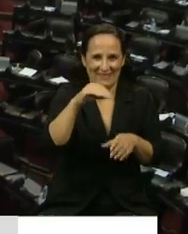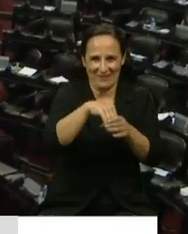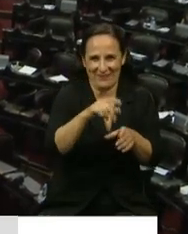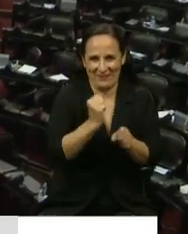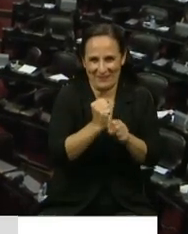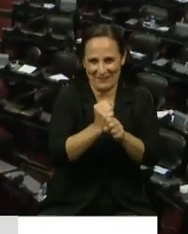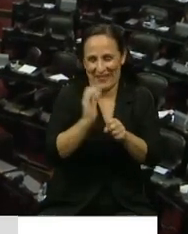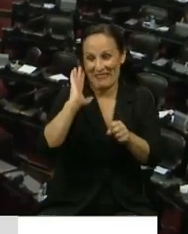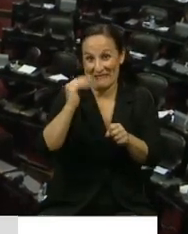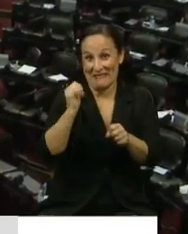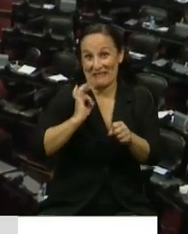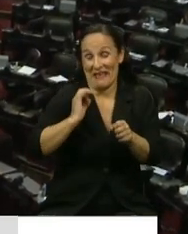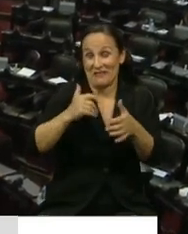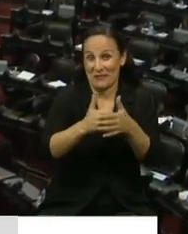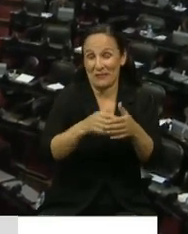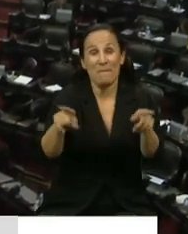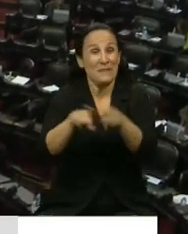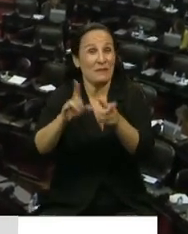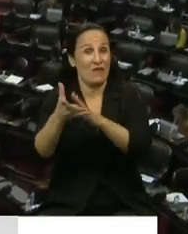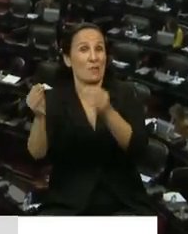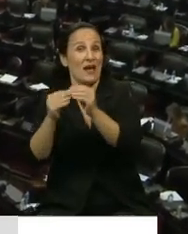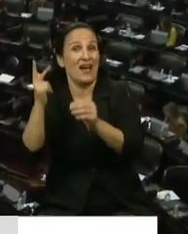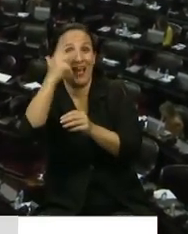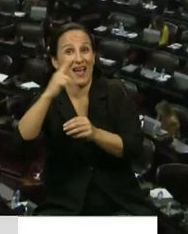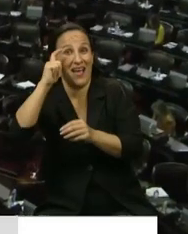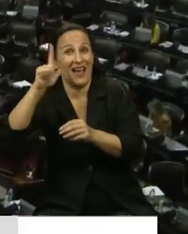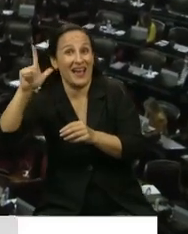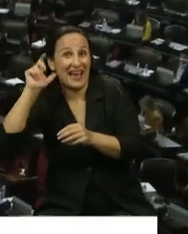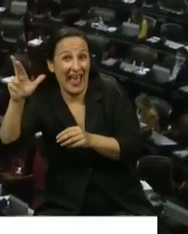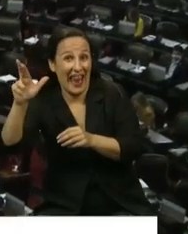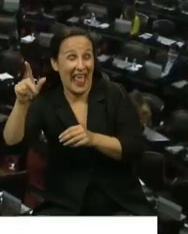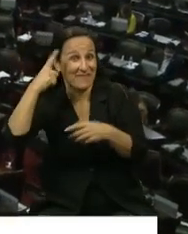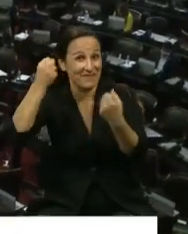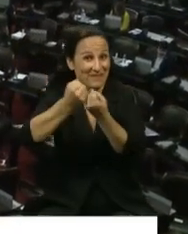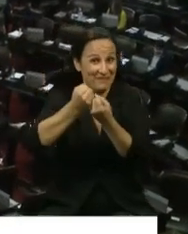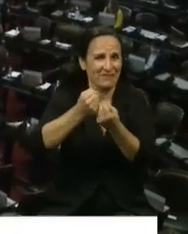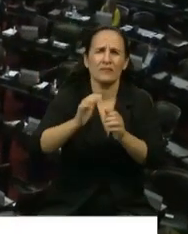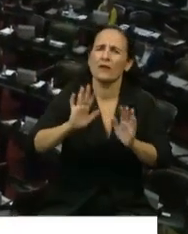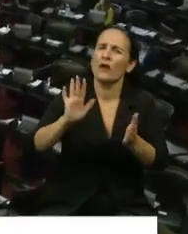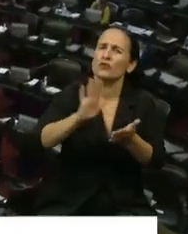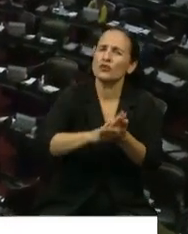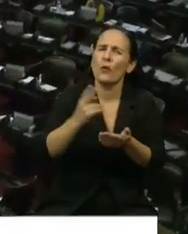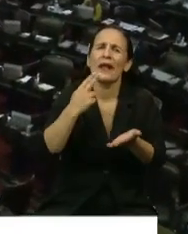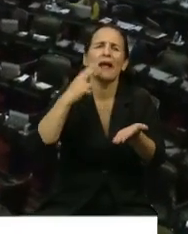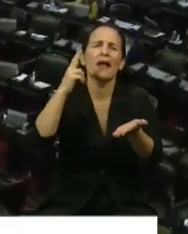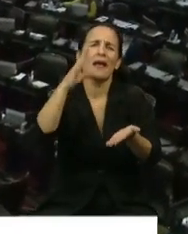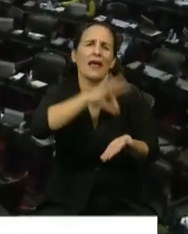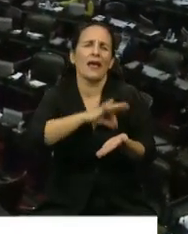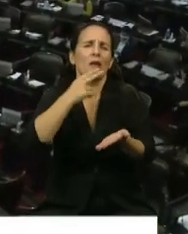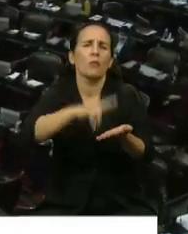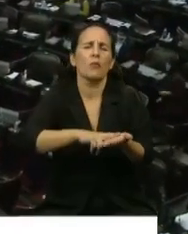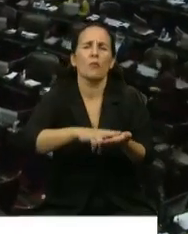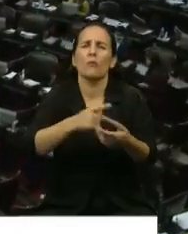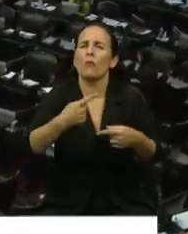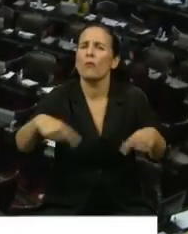explicó el compañero Heller, que si bien hablamos de una descensión transitoria, lo que es el impuesto de las ganancias en relación